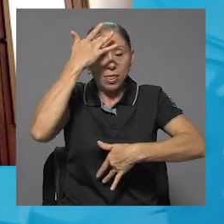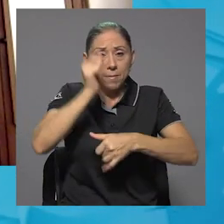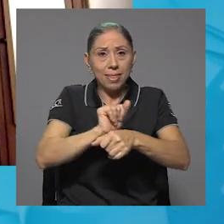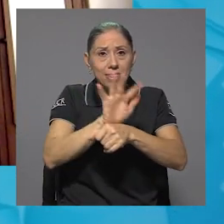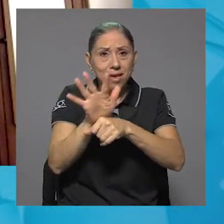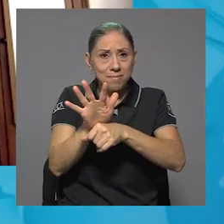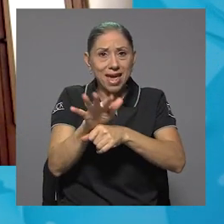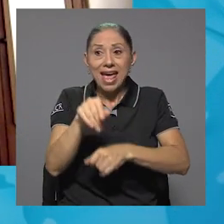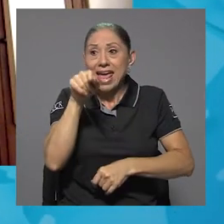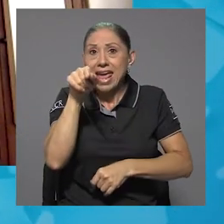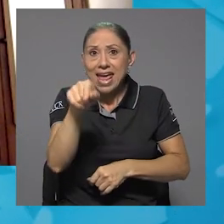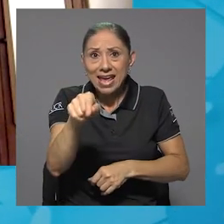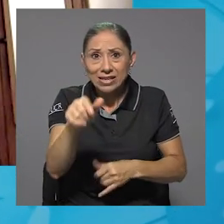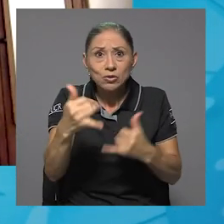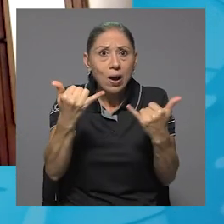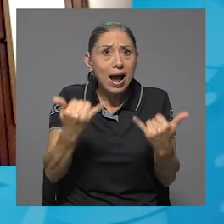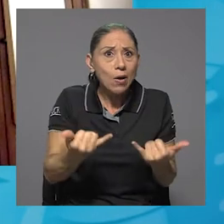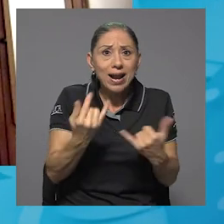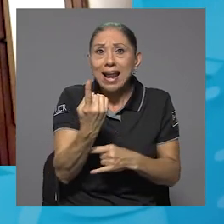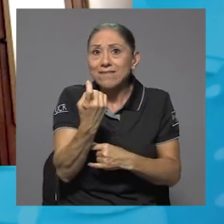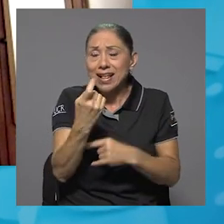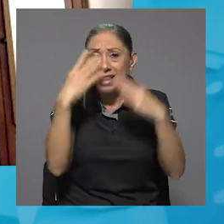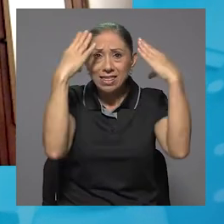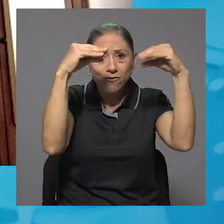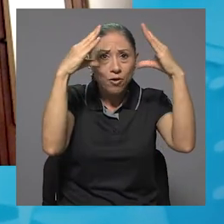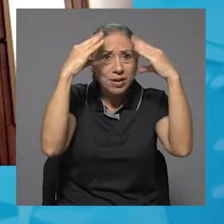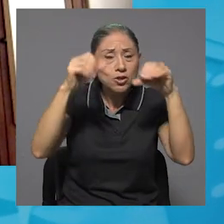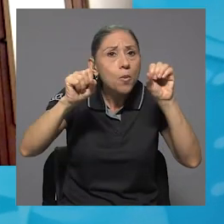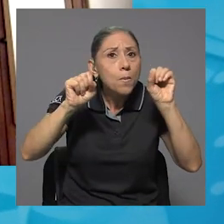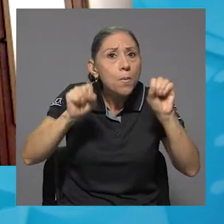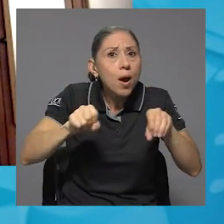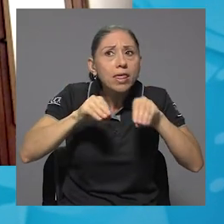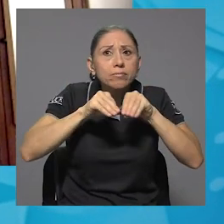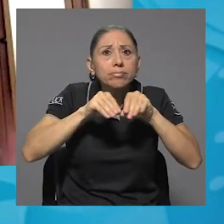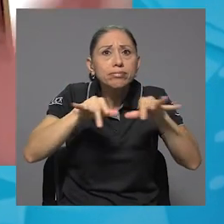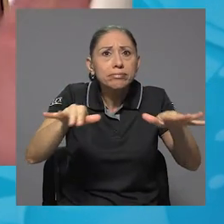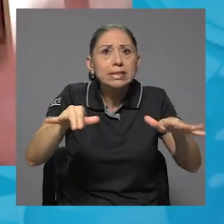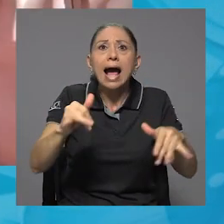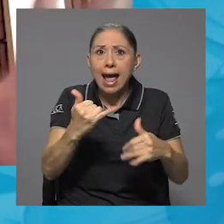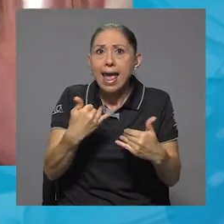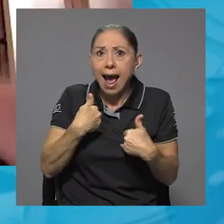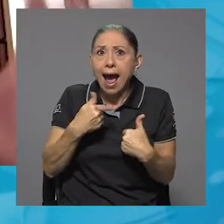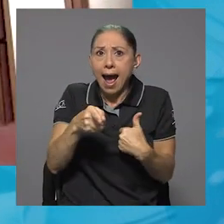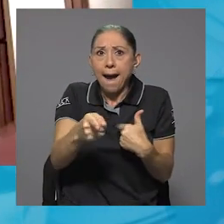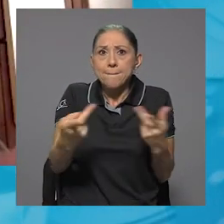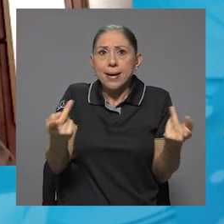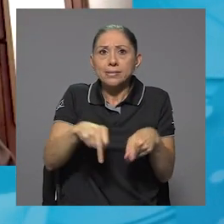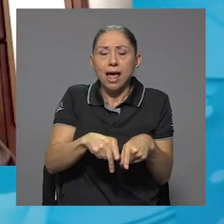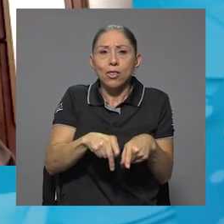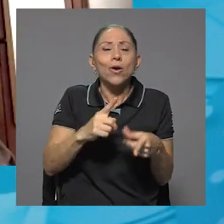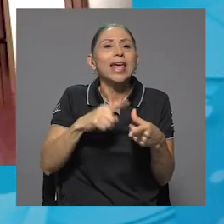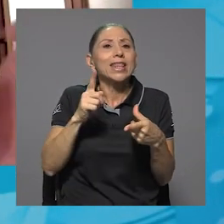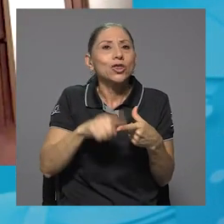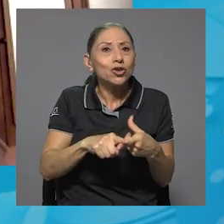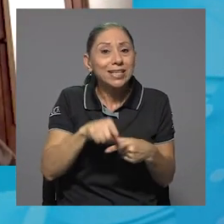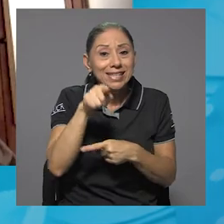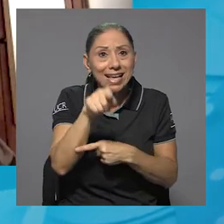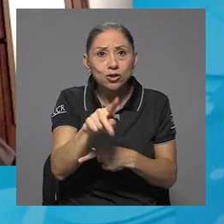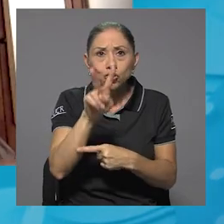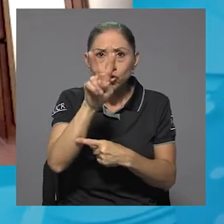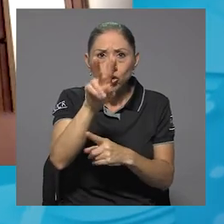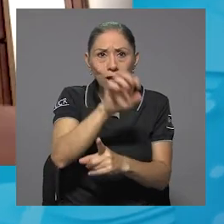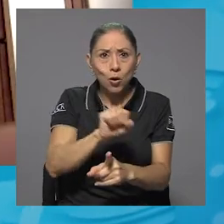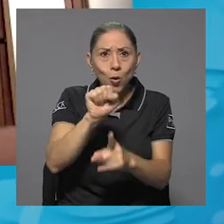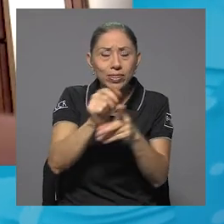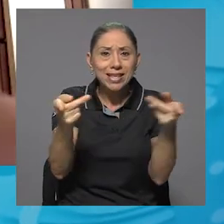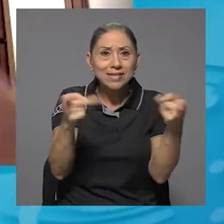desinformación puede y ha proliferado y entonces prestar atención a estos dos grandes acontecimientos al mismo tiempo,